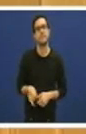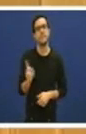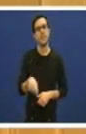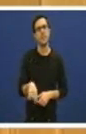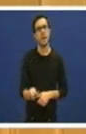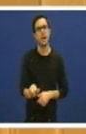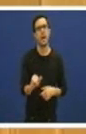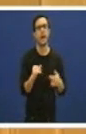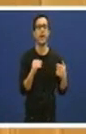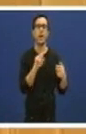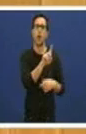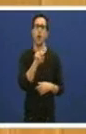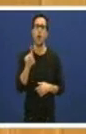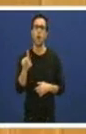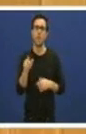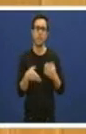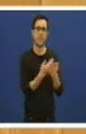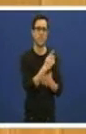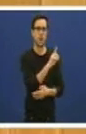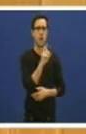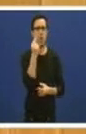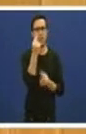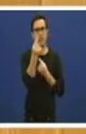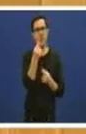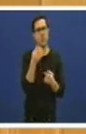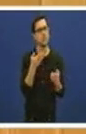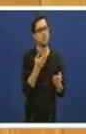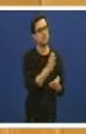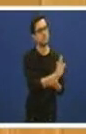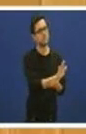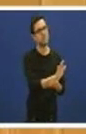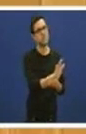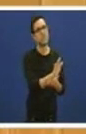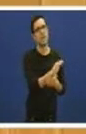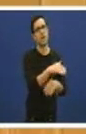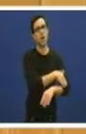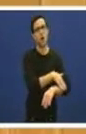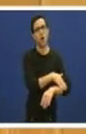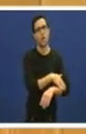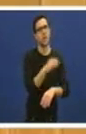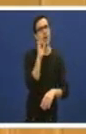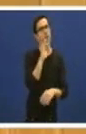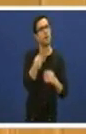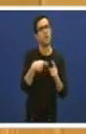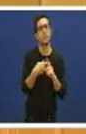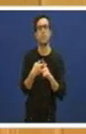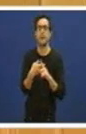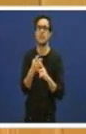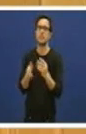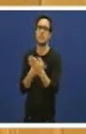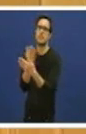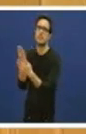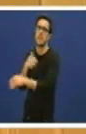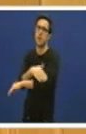concreto dirigidas ao goberno galego e, outras tantas, ao goberno do Estado o que pretendemos